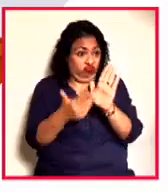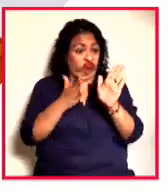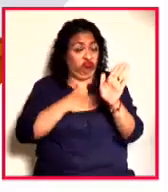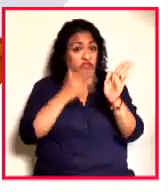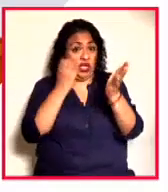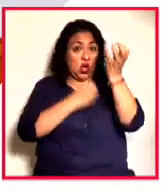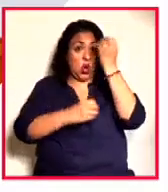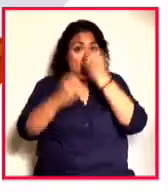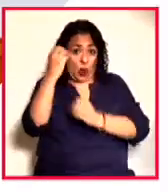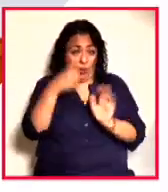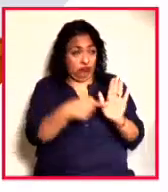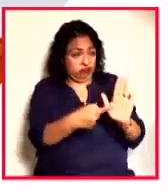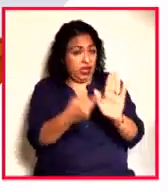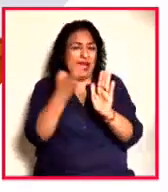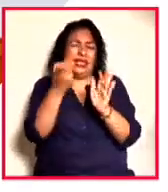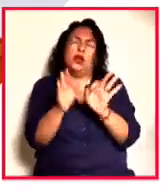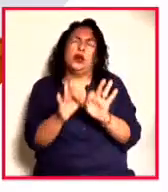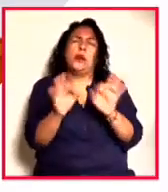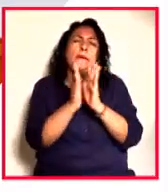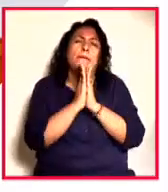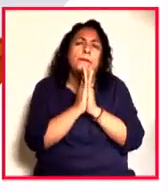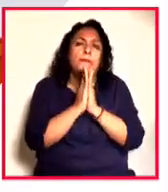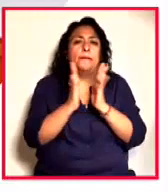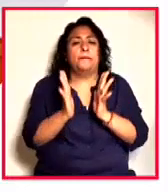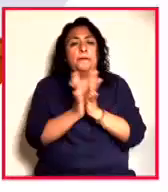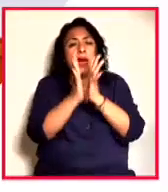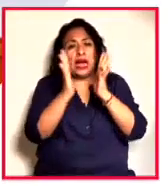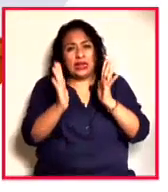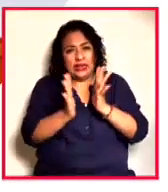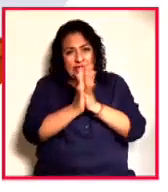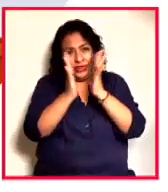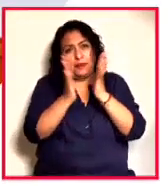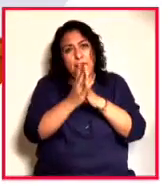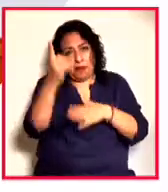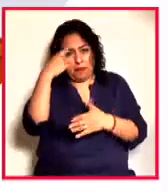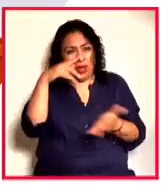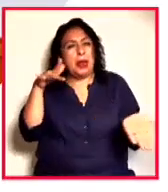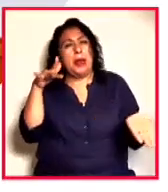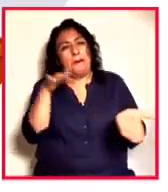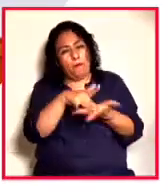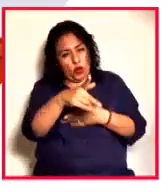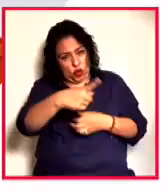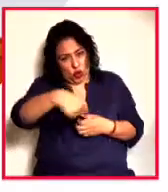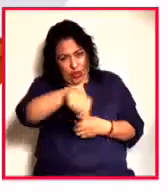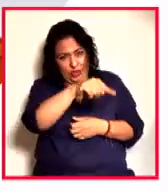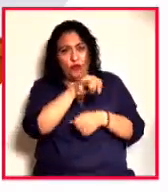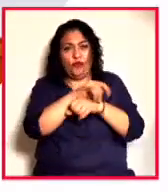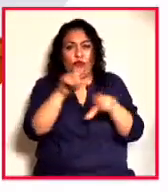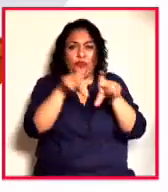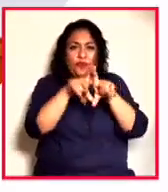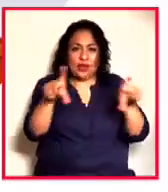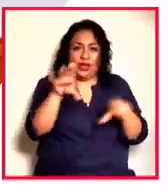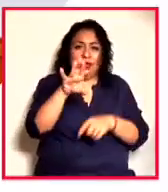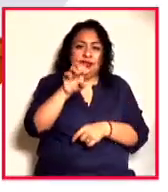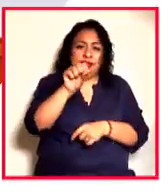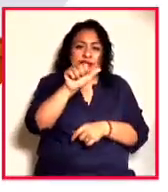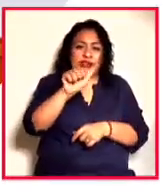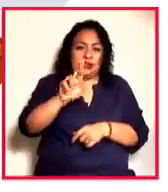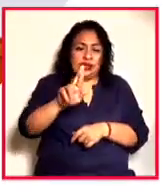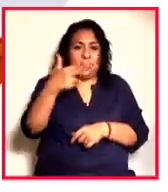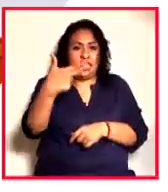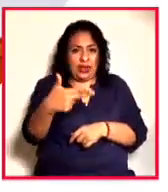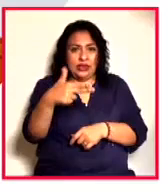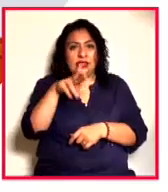Entonces eso es lo importante. Por favor, participen para apoyarlos a ellos. Con información y texto de César H. Meléndez,